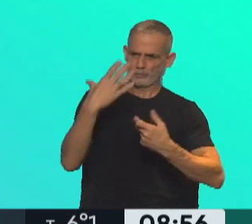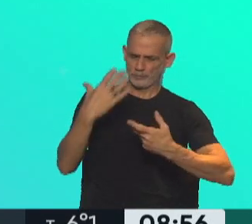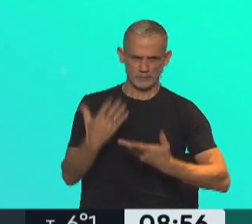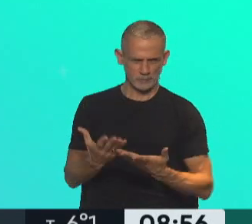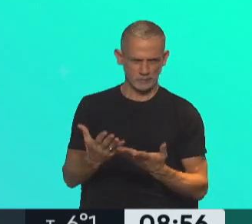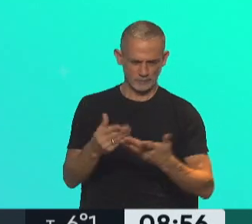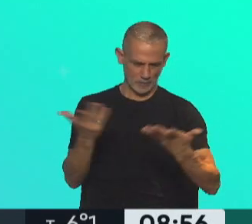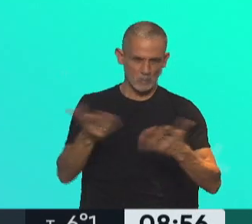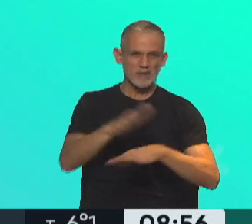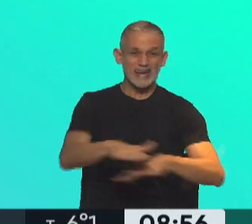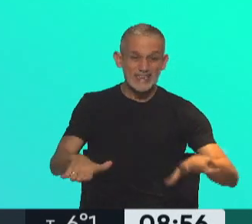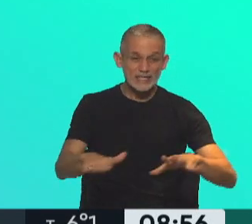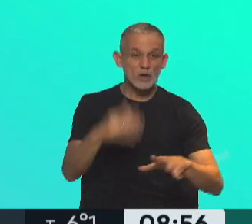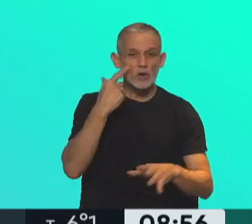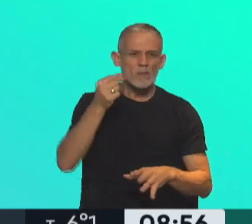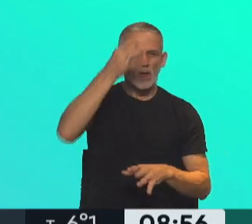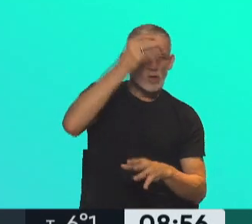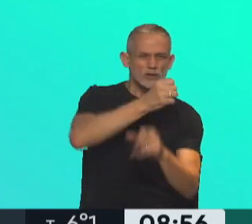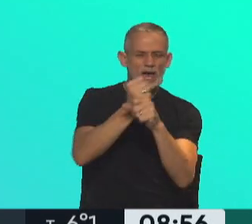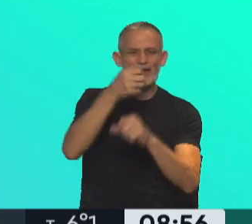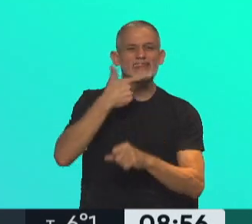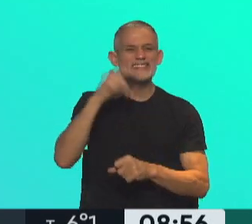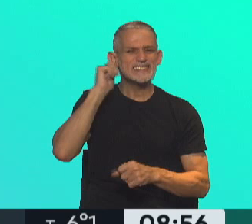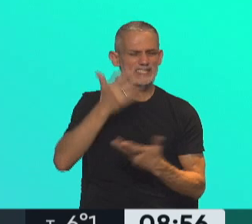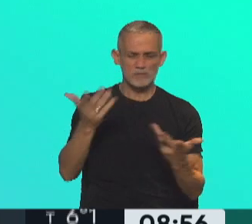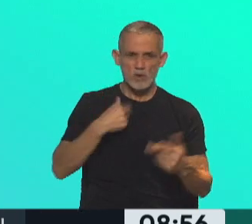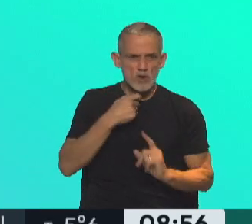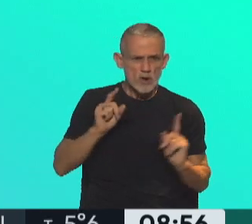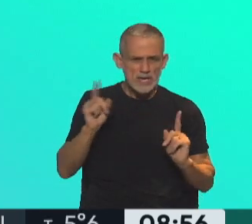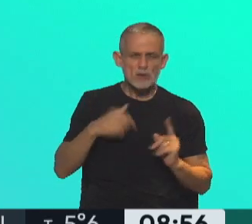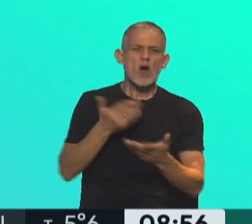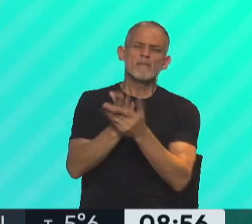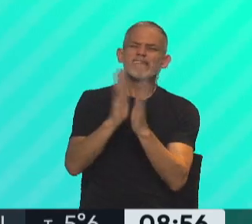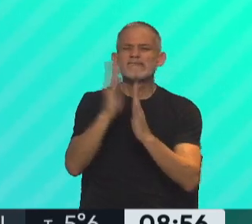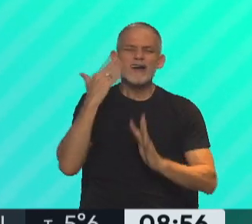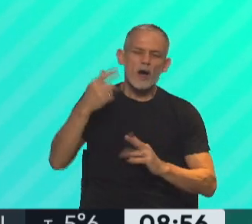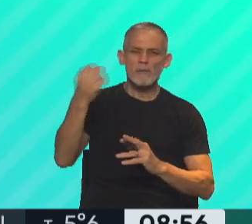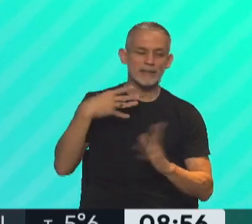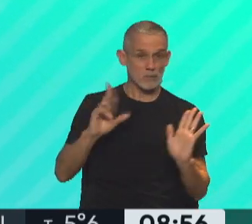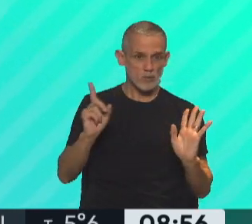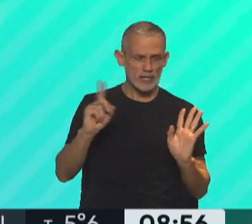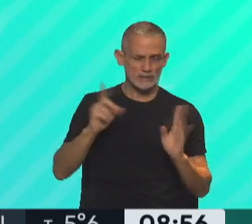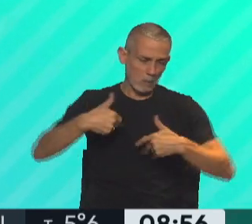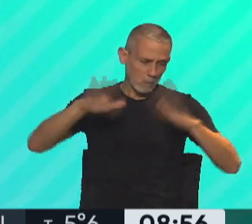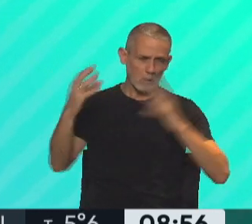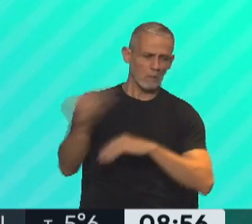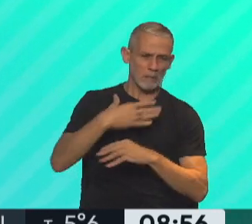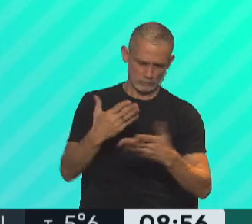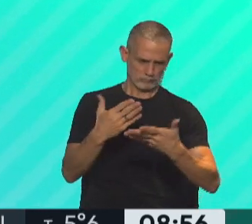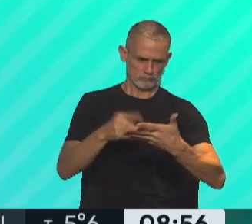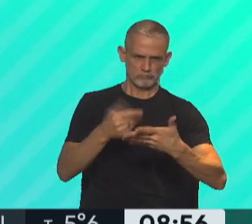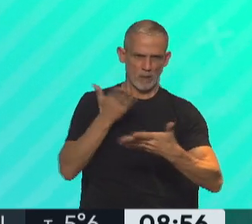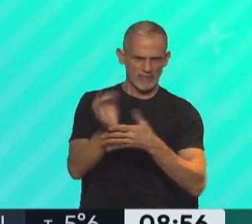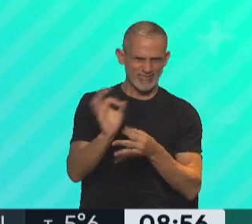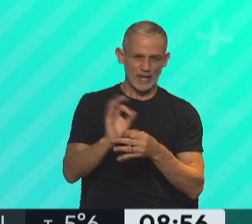recepción por parte de niños y niñas de 12 a 17 años. es indeseado, ¿no? No es que vos lo pediste, es aleatorio. Es aleatorio, es una